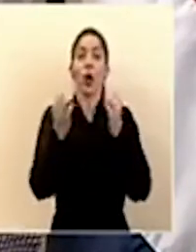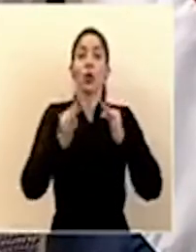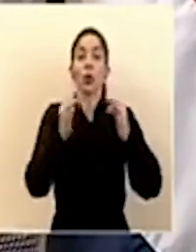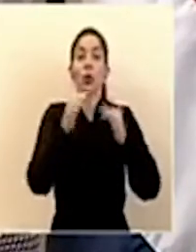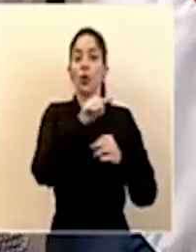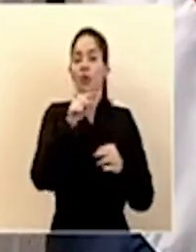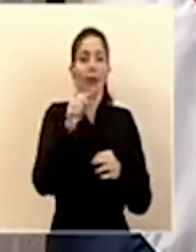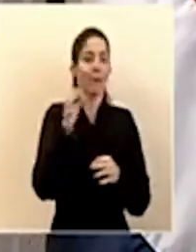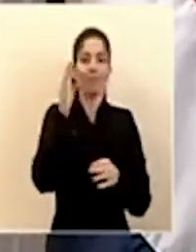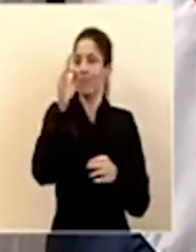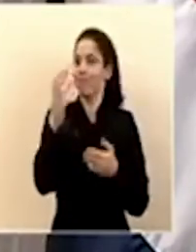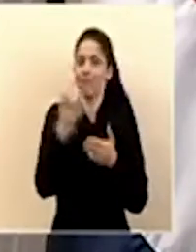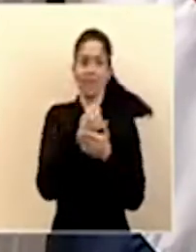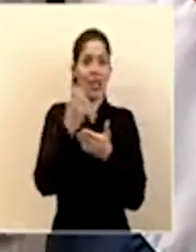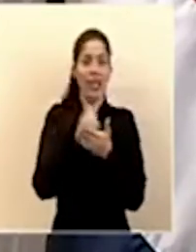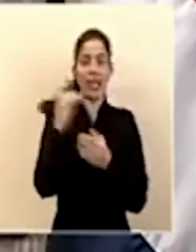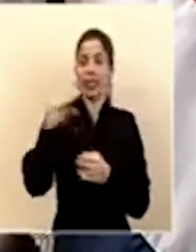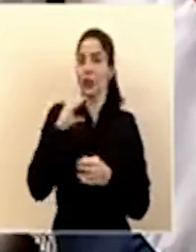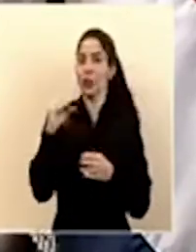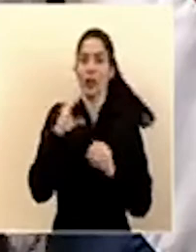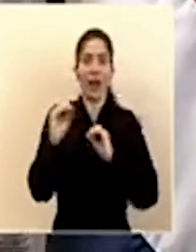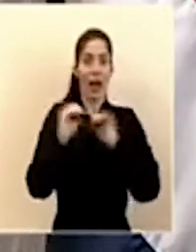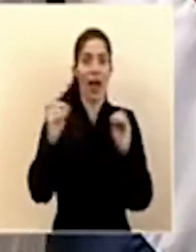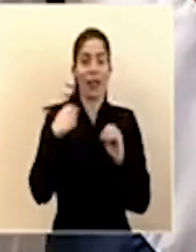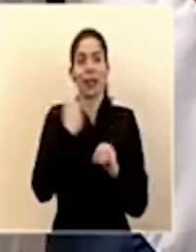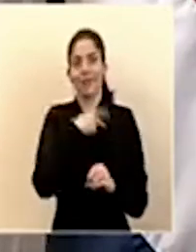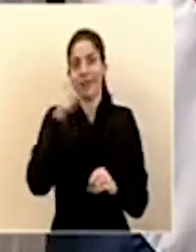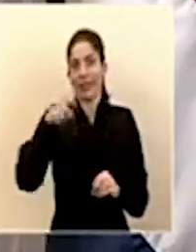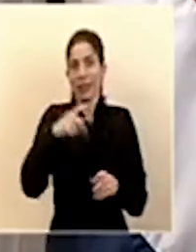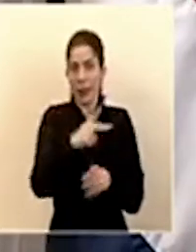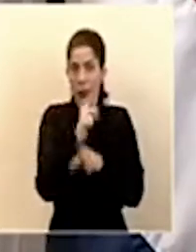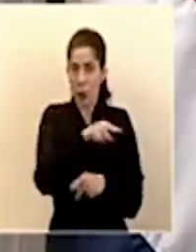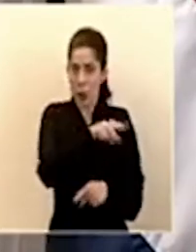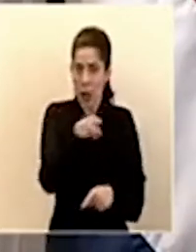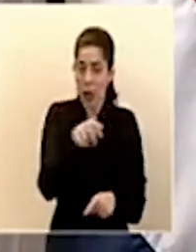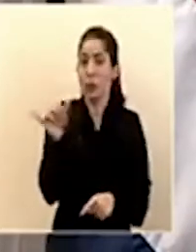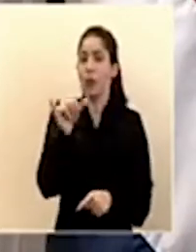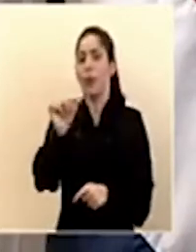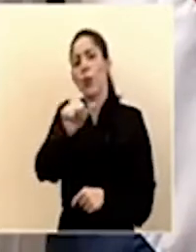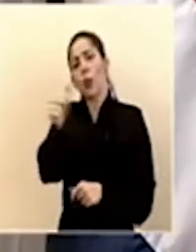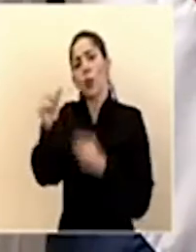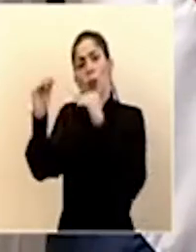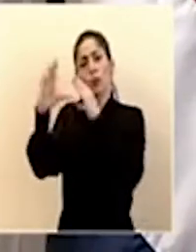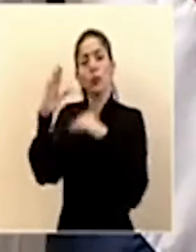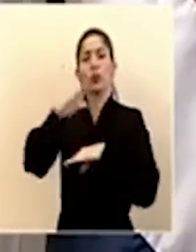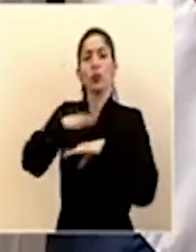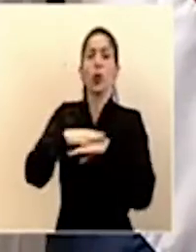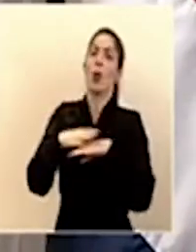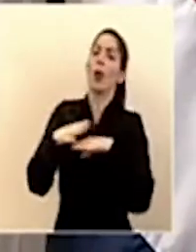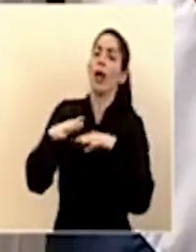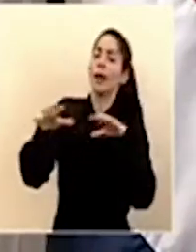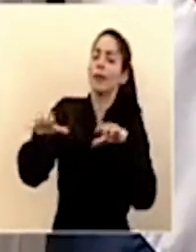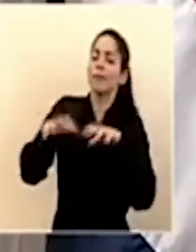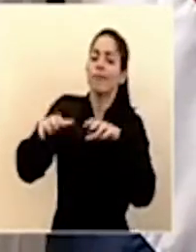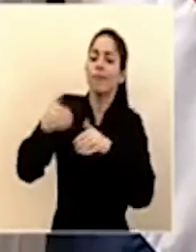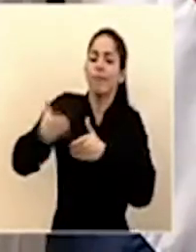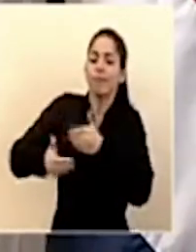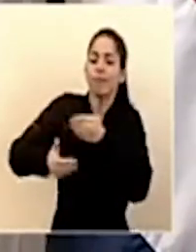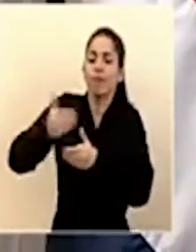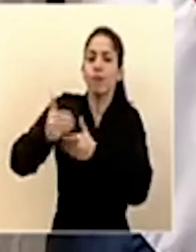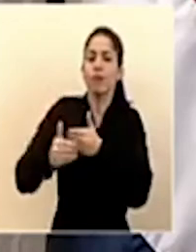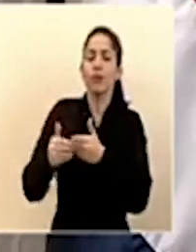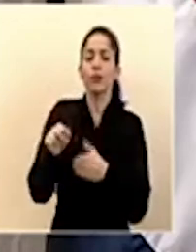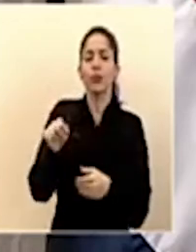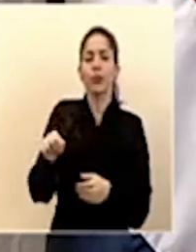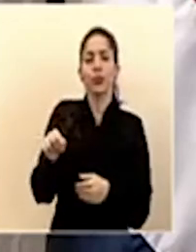mayores ingresos y, por ende, tenemos que protegerles. Tenemos también información acerca del comportamiento de la